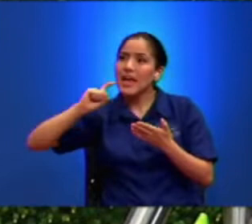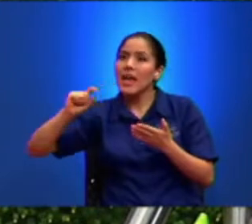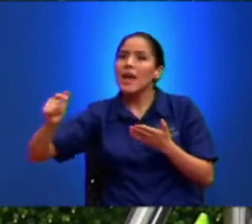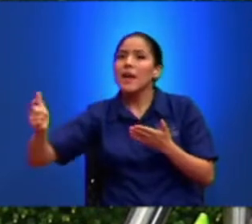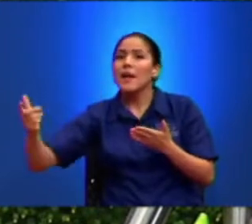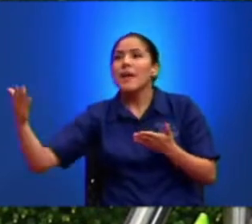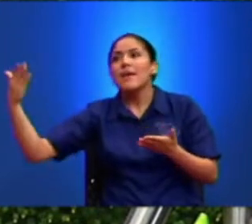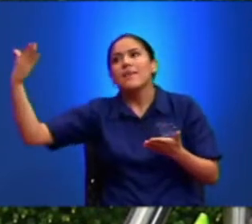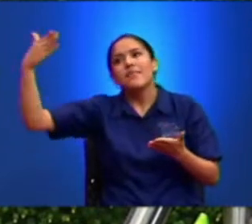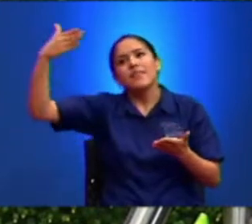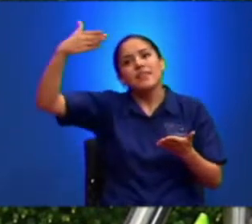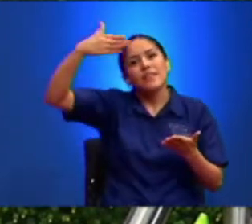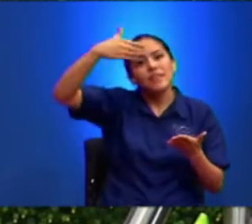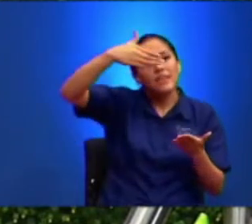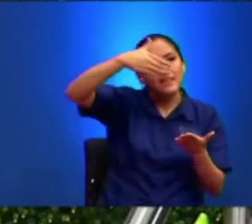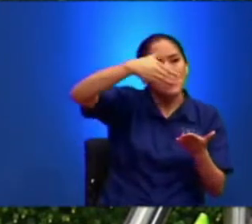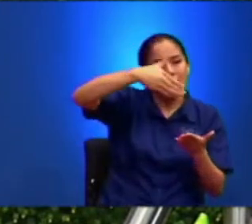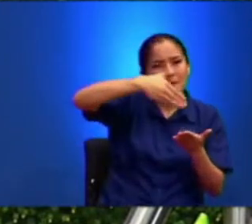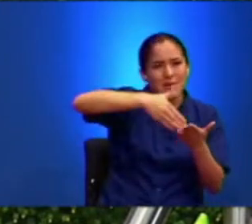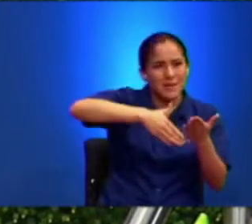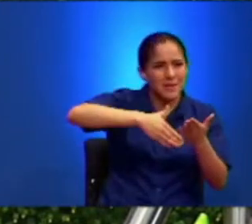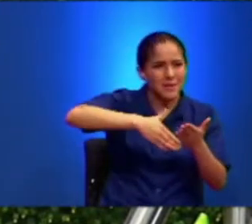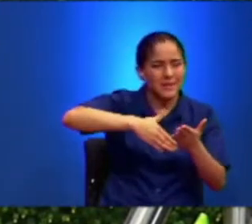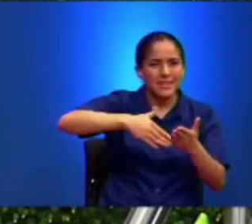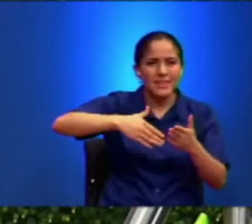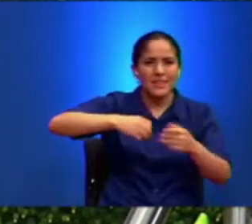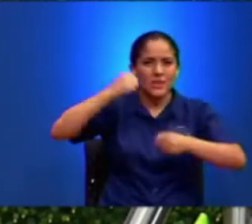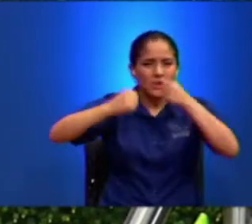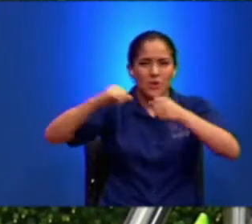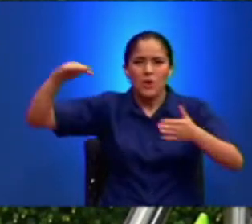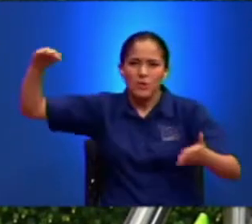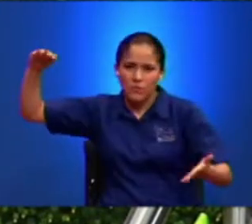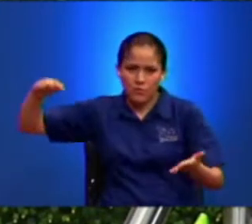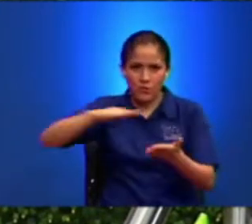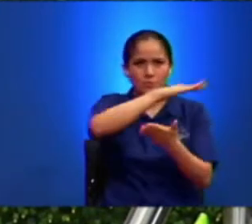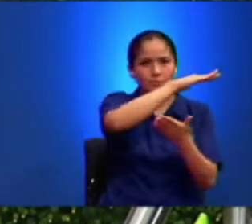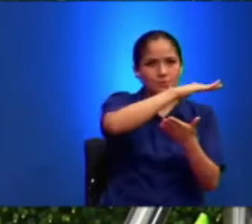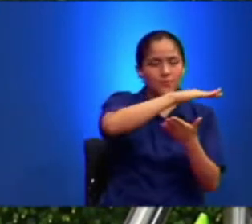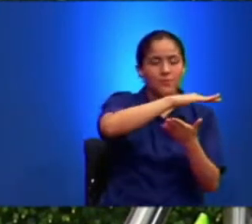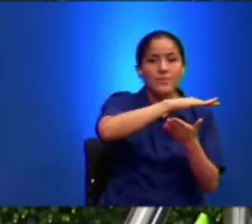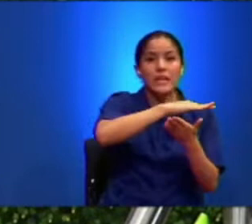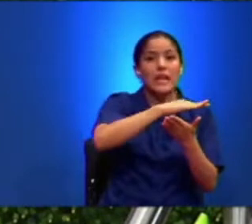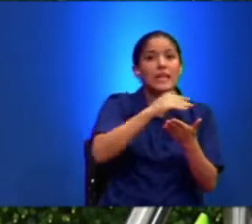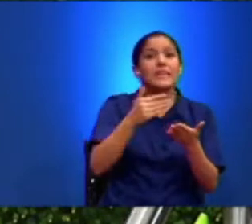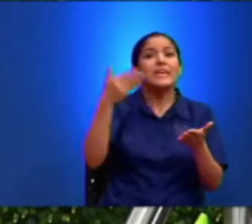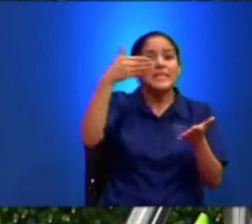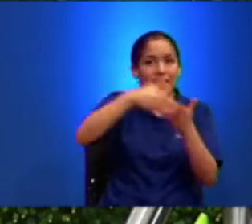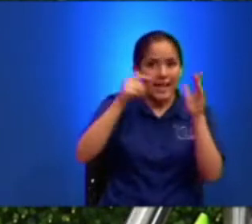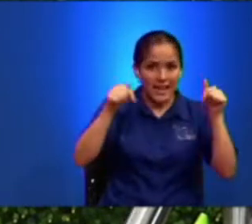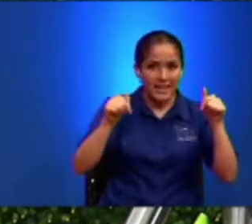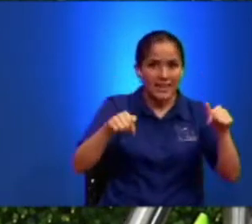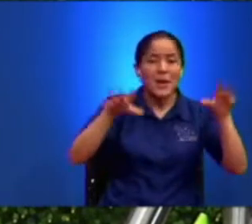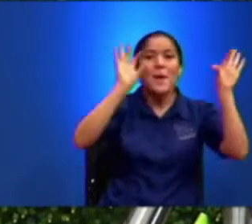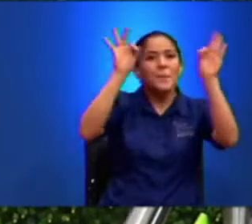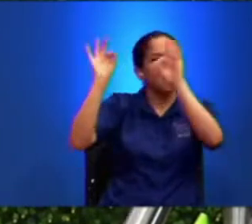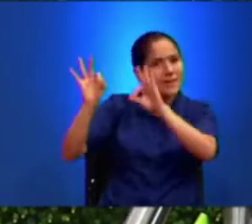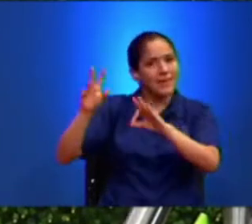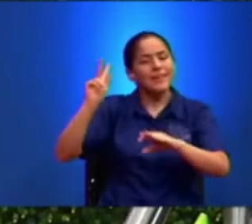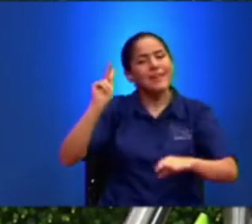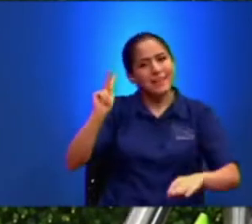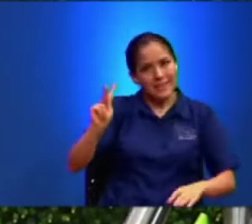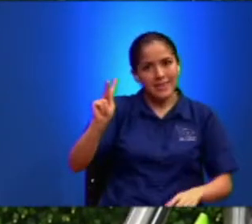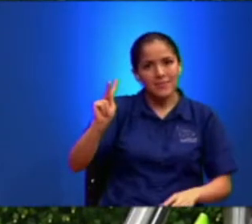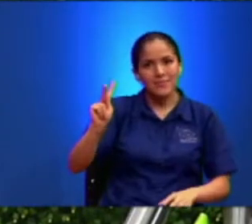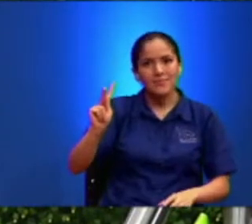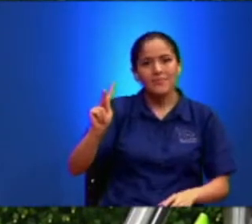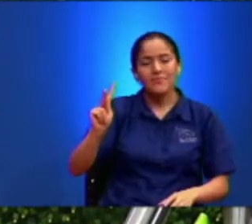Venirme Por toda La Calzada Roosevelt Rapidísimo No había Tanto Tráfico Como Ahora Llegar Acá Predicar Y Ministrar La Santa